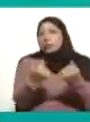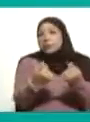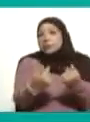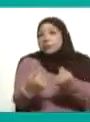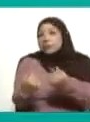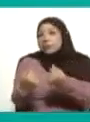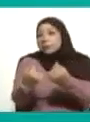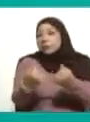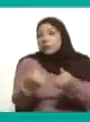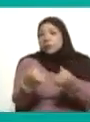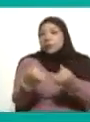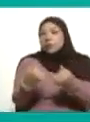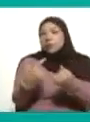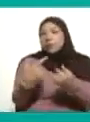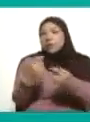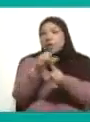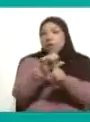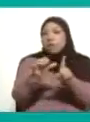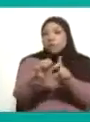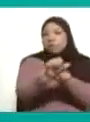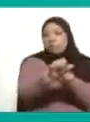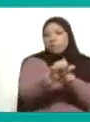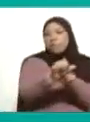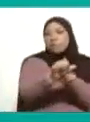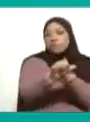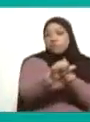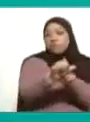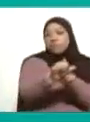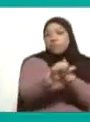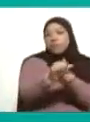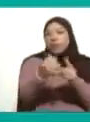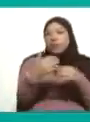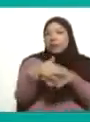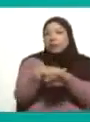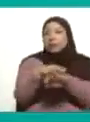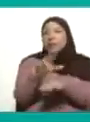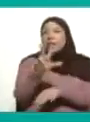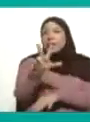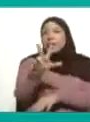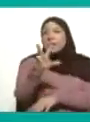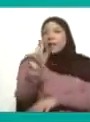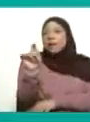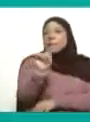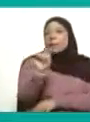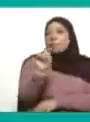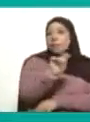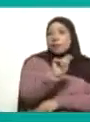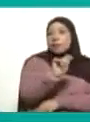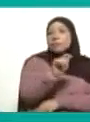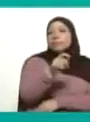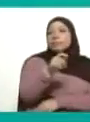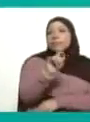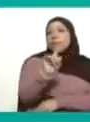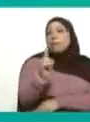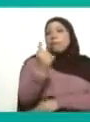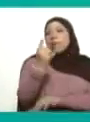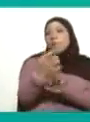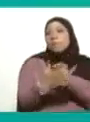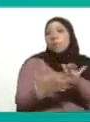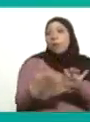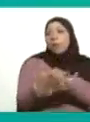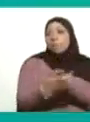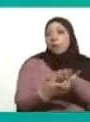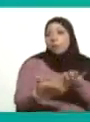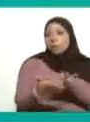comerciales, con intereses ambientales. Nosotros, hace tres meses, cuando se presentó la primera problemática en